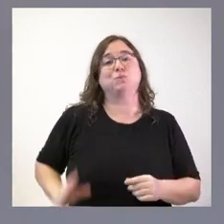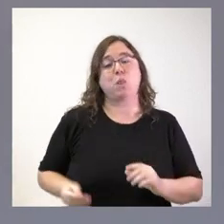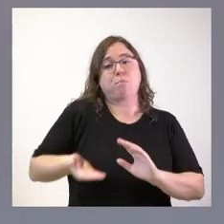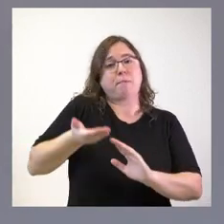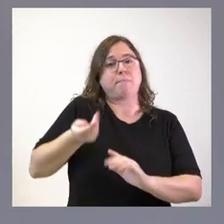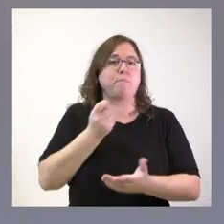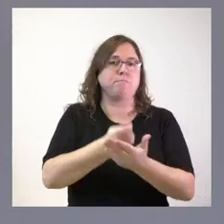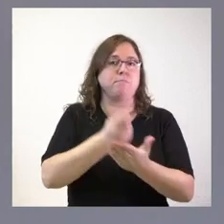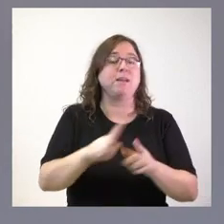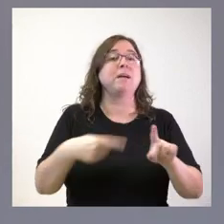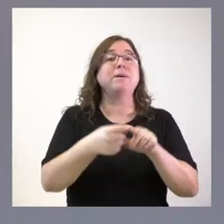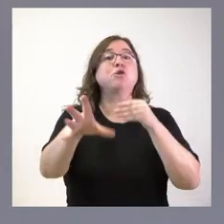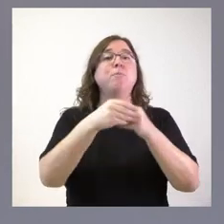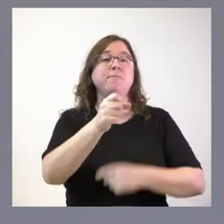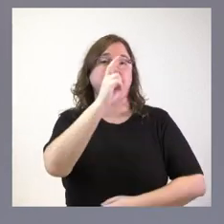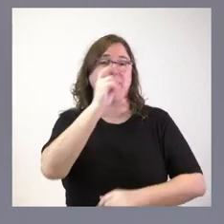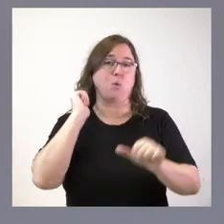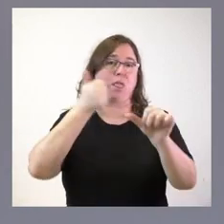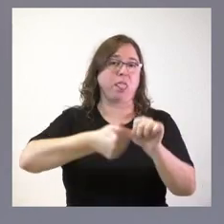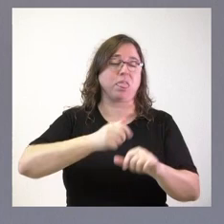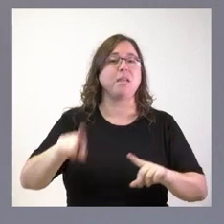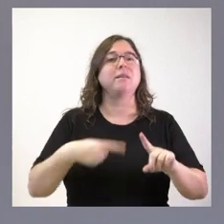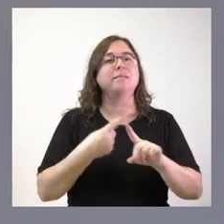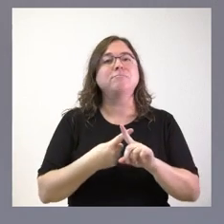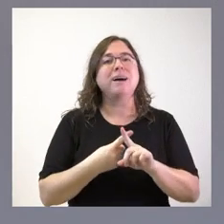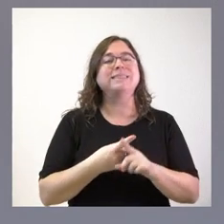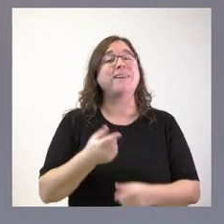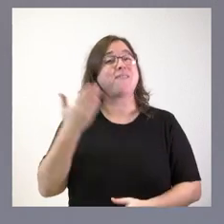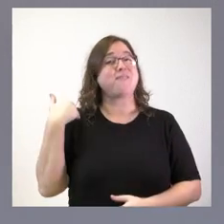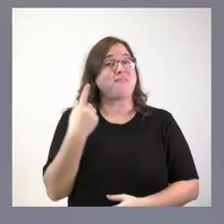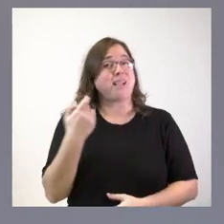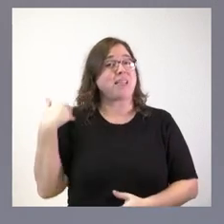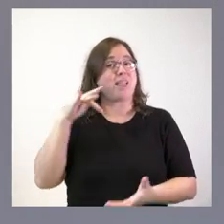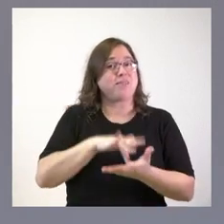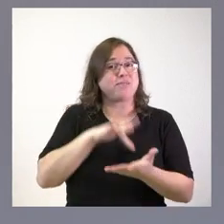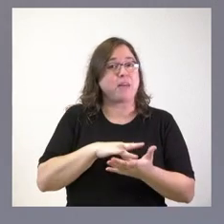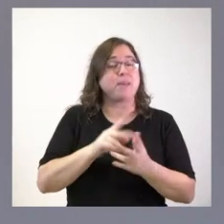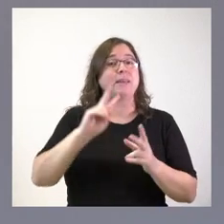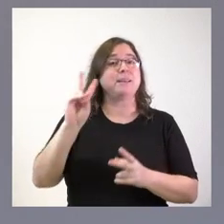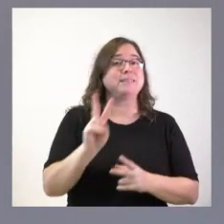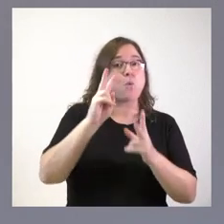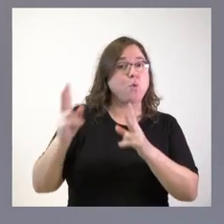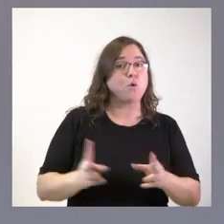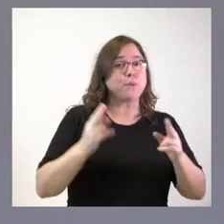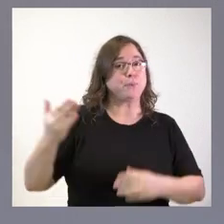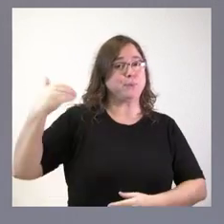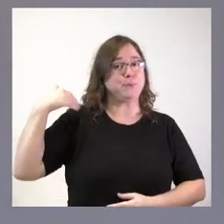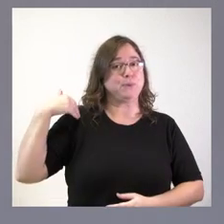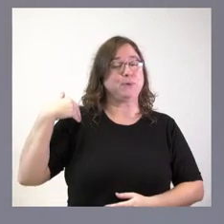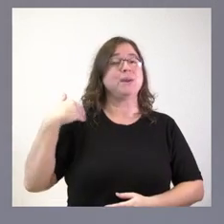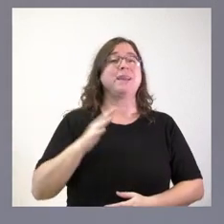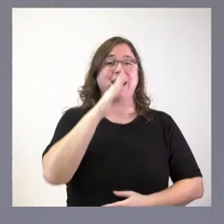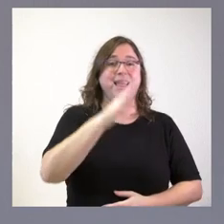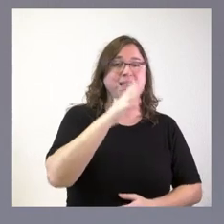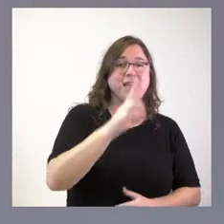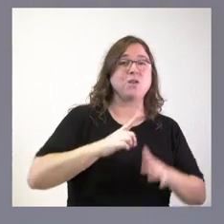así como el complemento de antigüedad de estos empleados públicos y la cantidad pendiente del segundo tramo correspondiente a la cantidad de quinquenios y